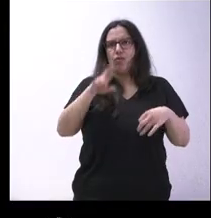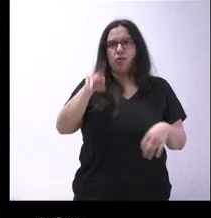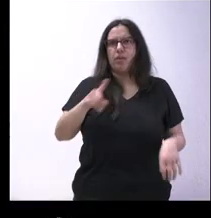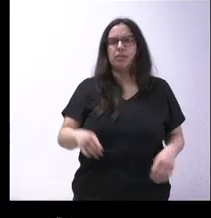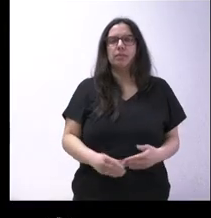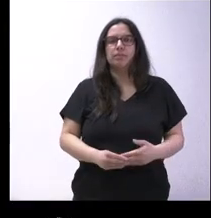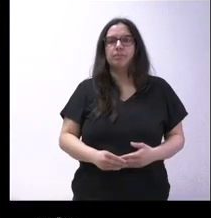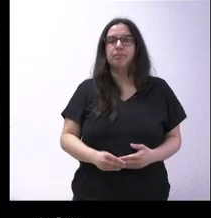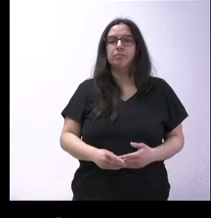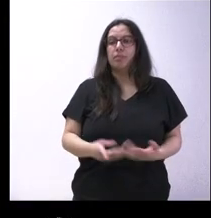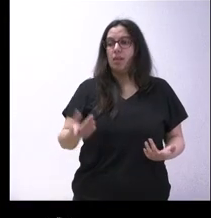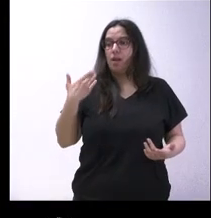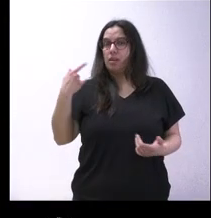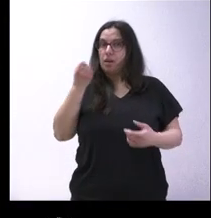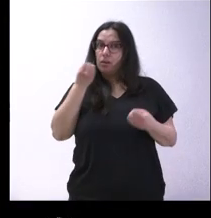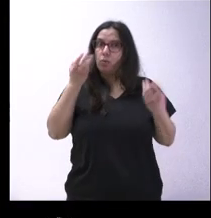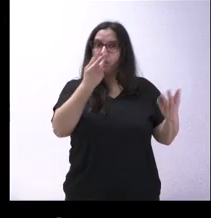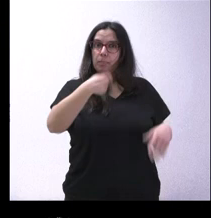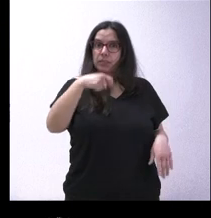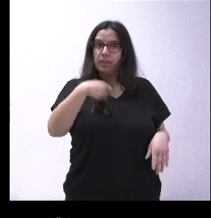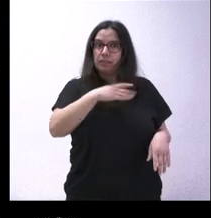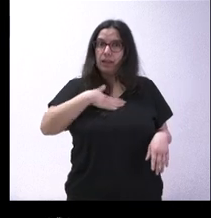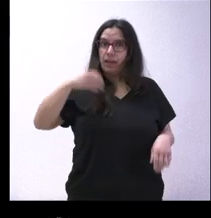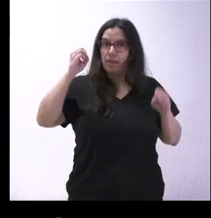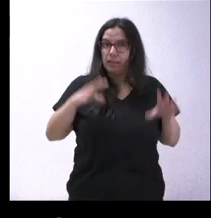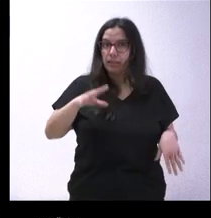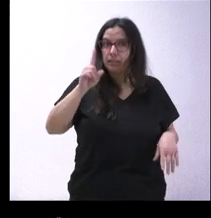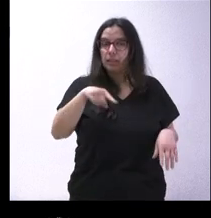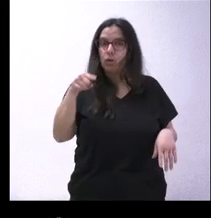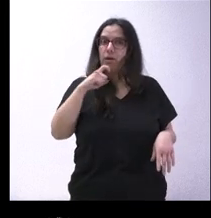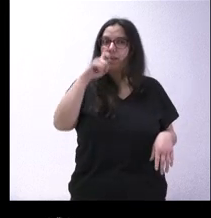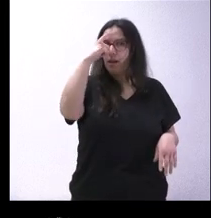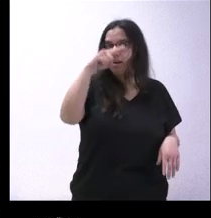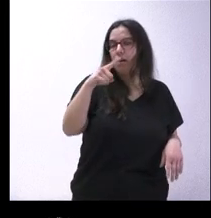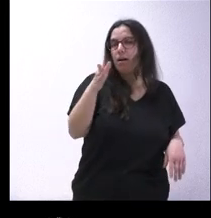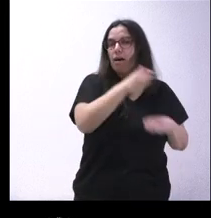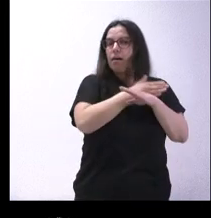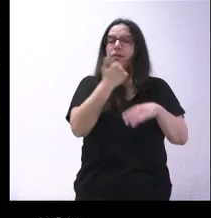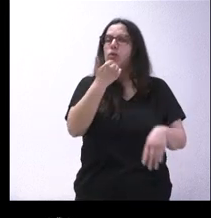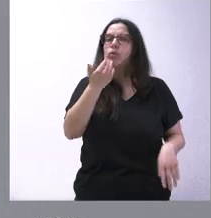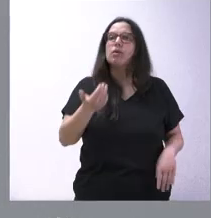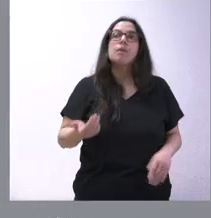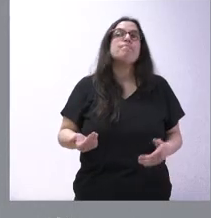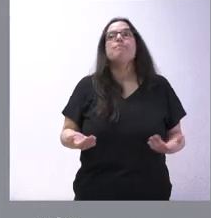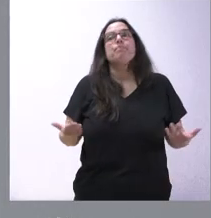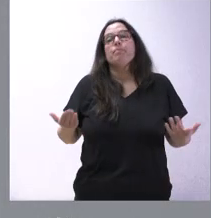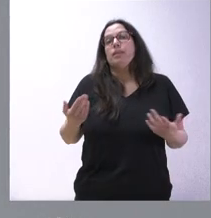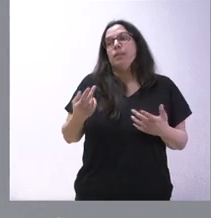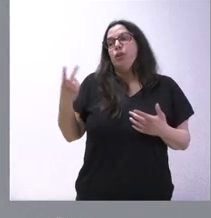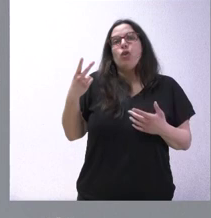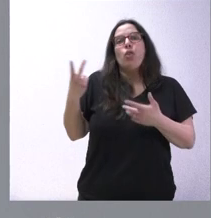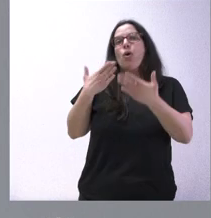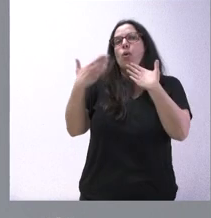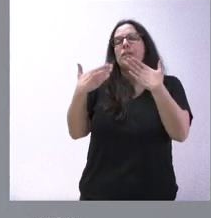comunicó al presidente su decisión de dimitir o había comunicado su decisión en algún momento? Pues, de las conversaciones